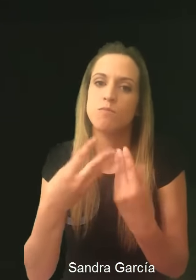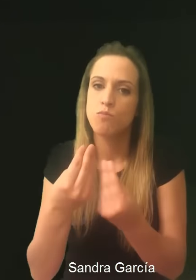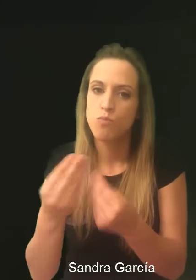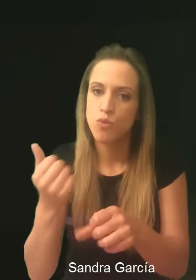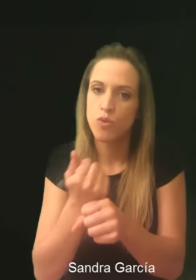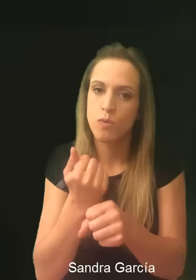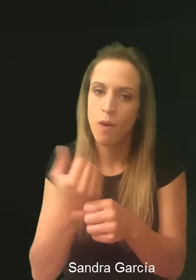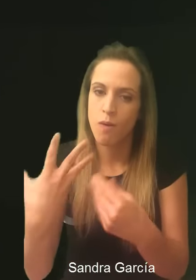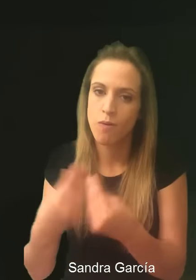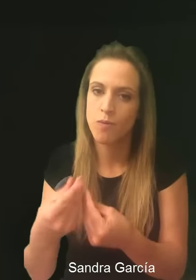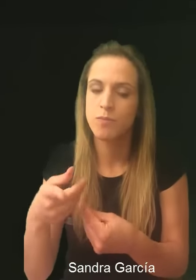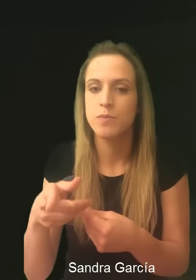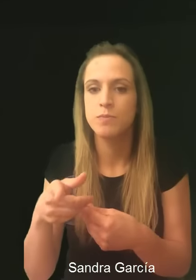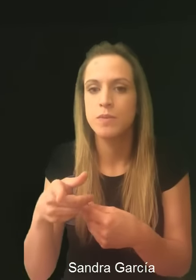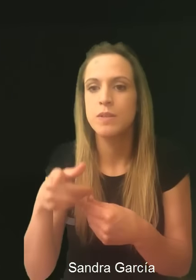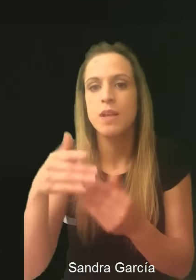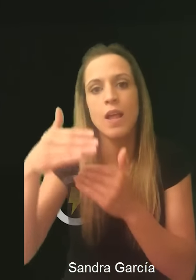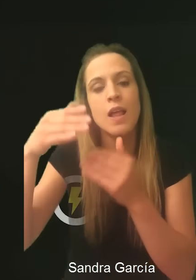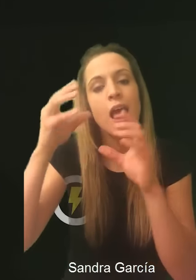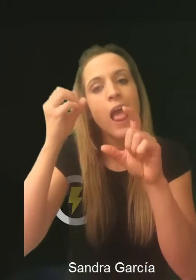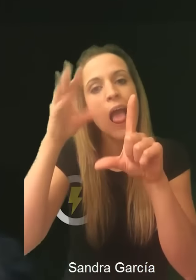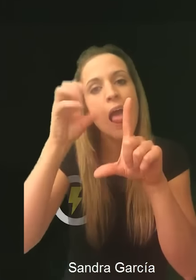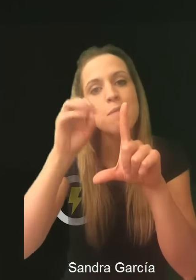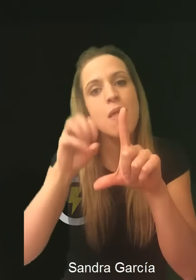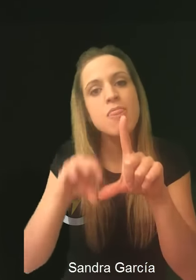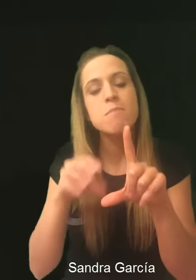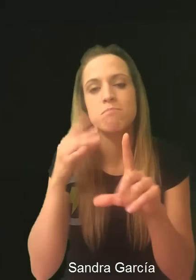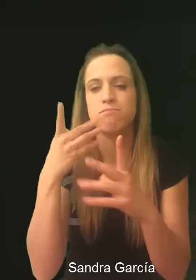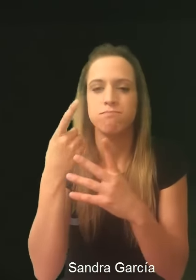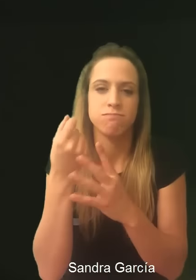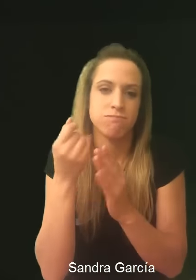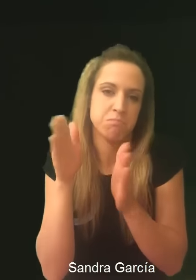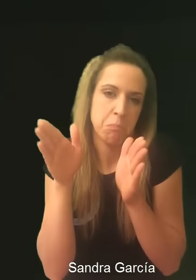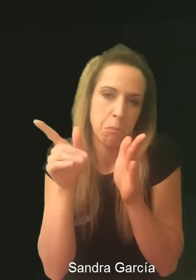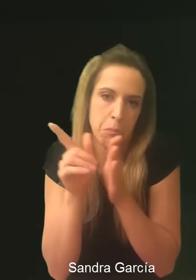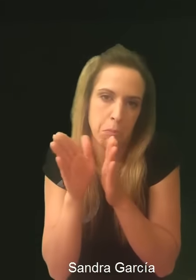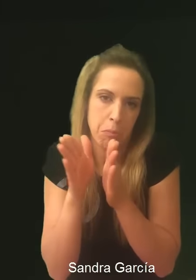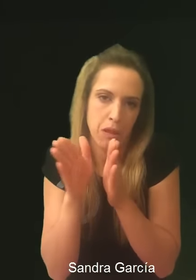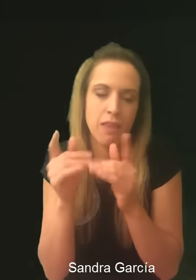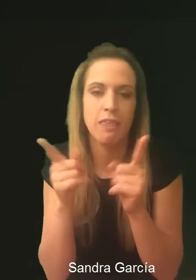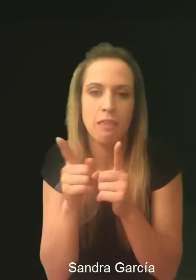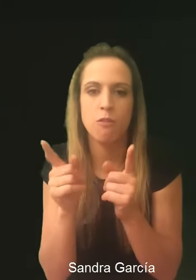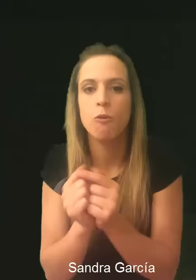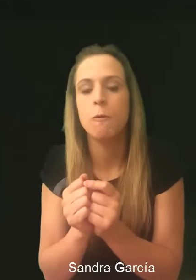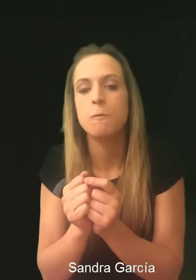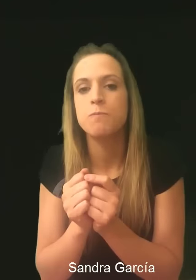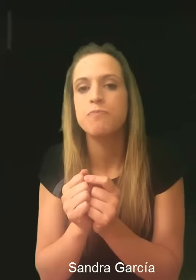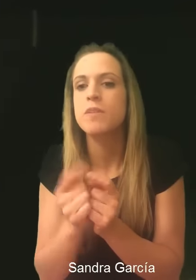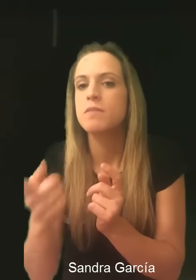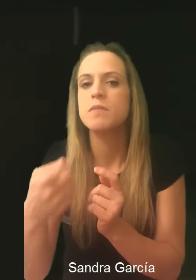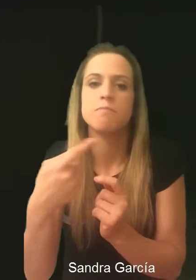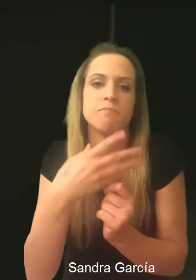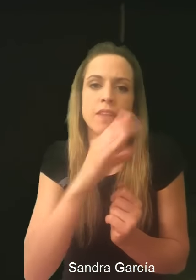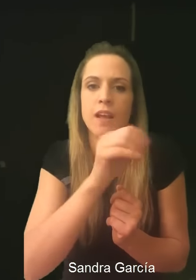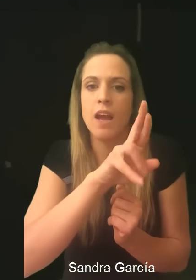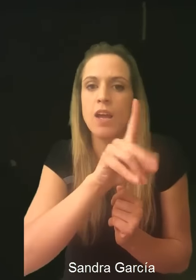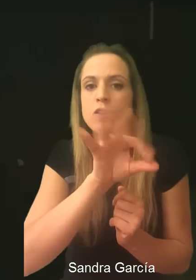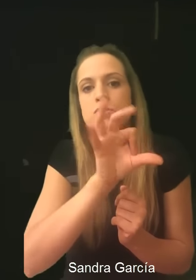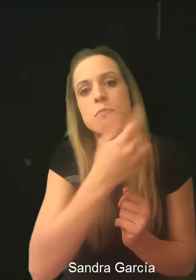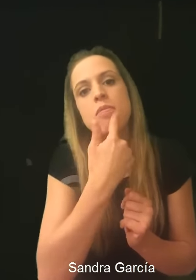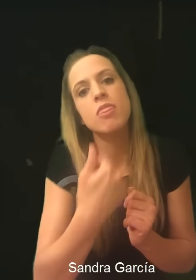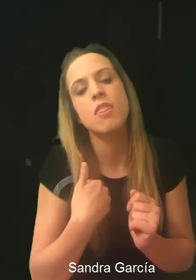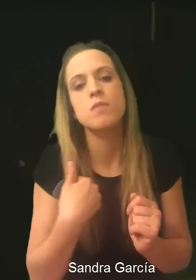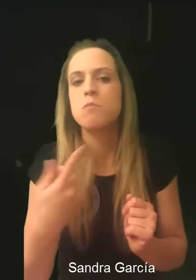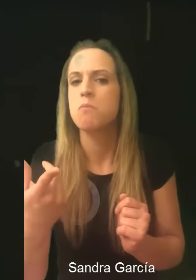pequeñito, una referencia increíble de materiales y me dice por iniciativa personal, me dice, ¿por qué no cogemos, Manuel,